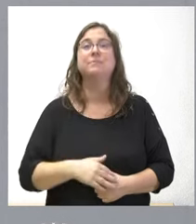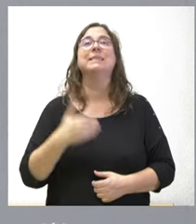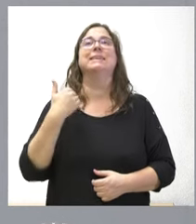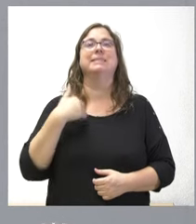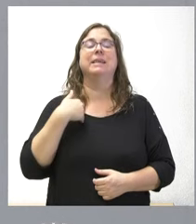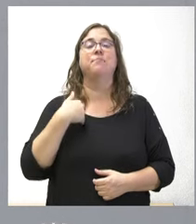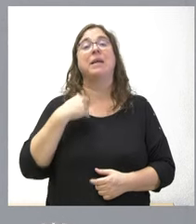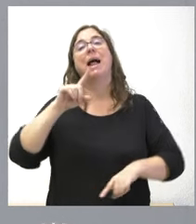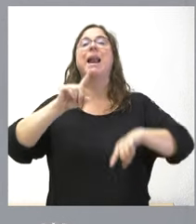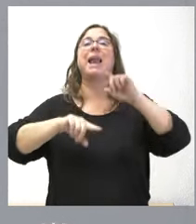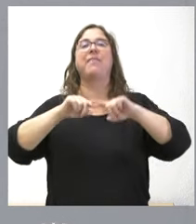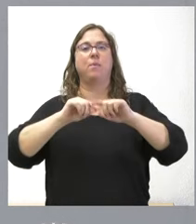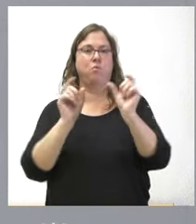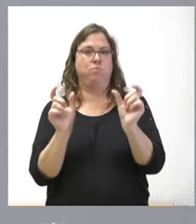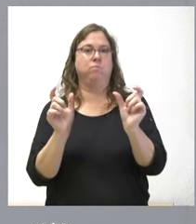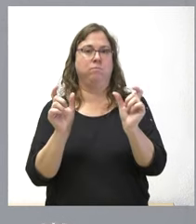relativo bueno